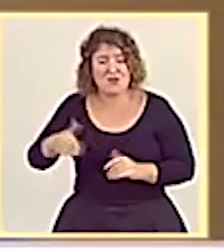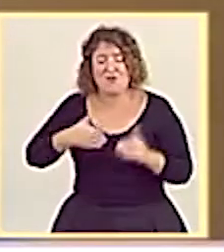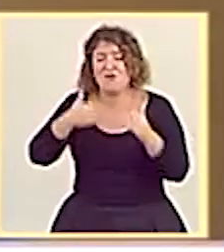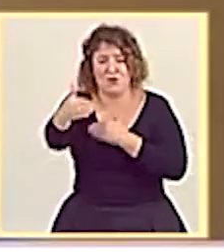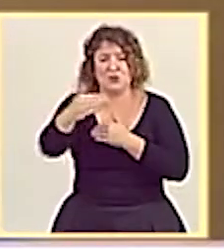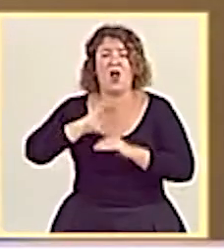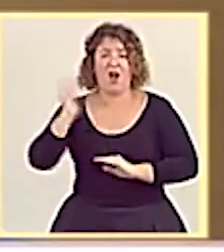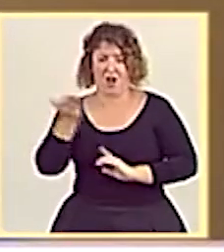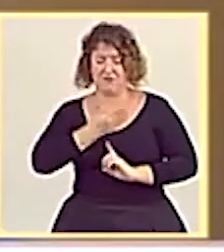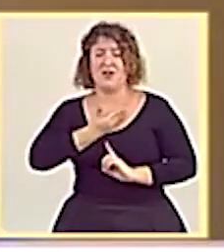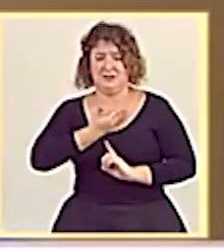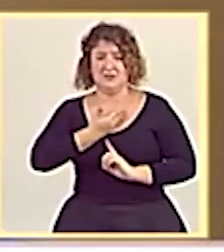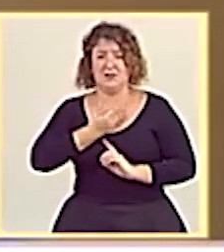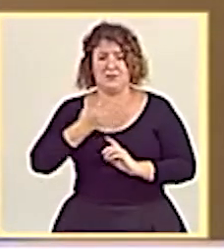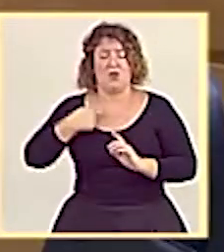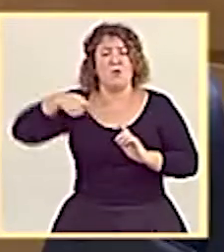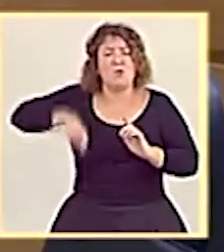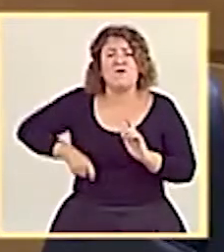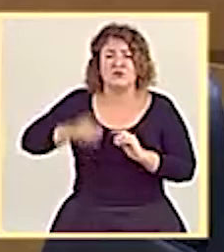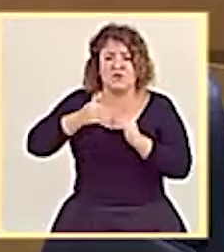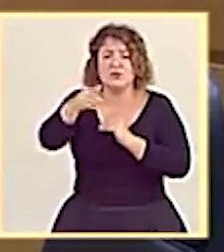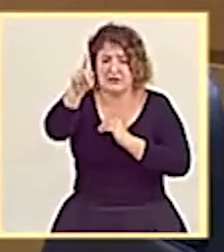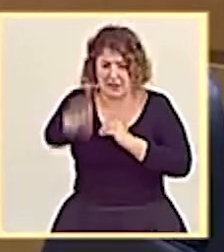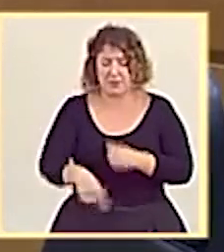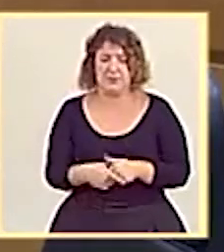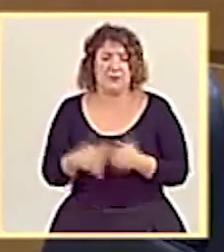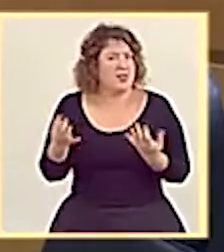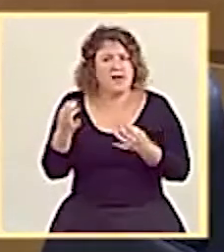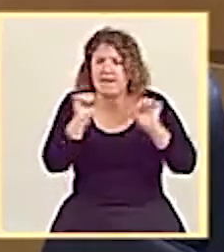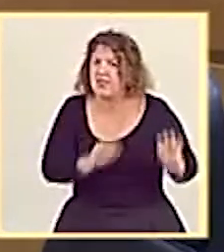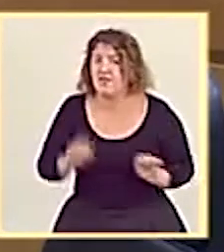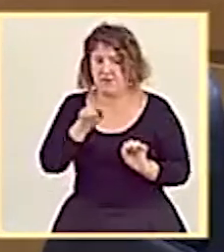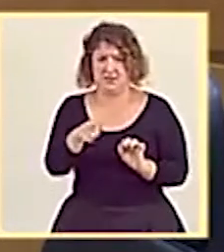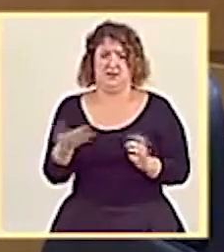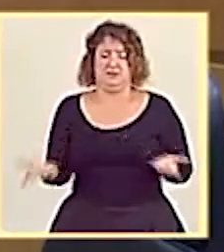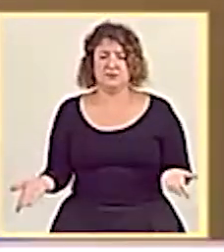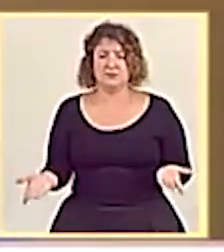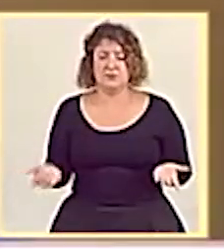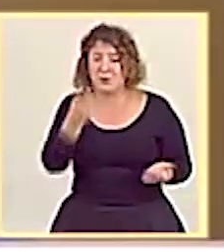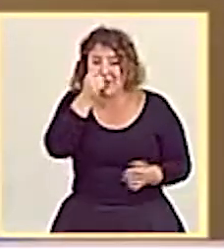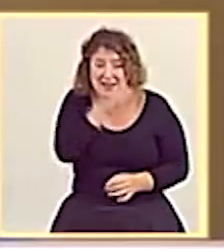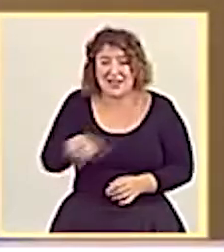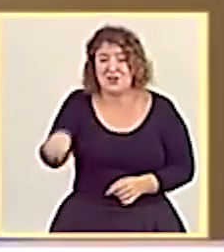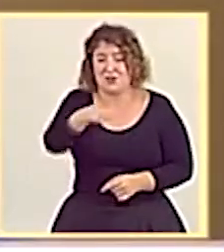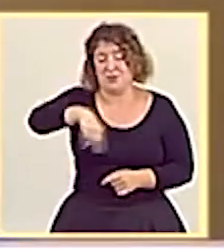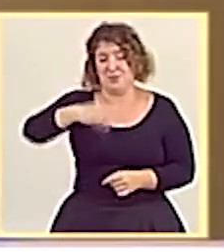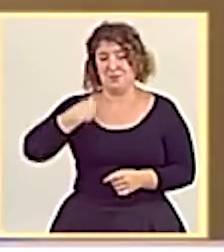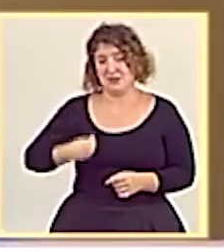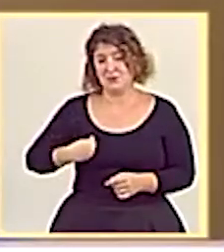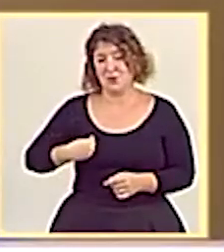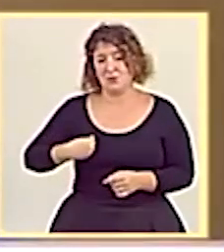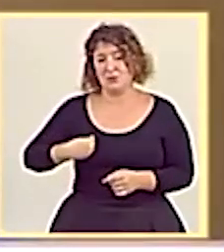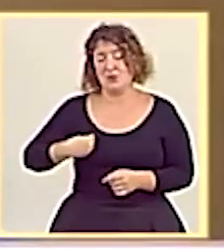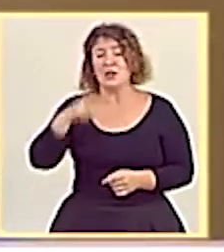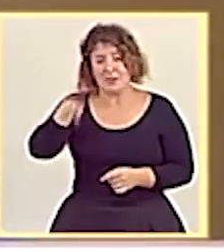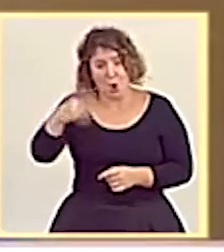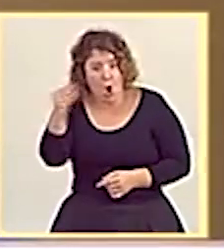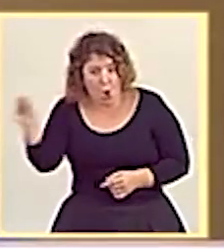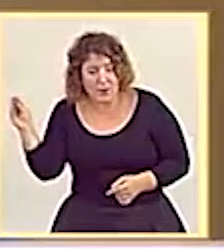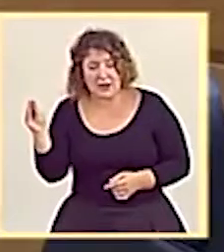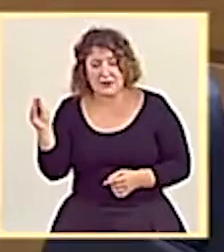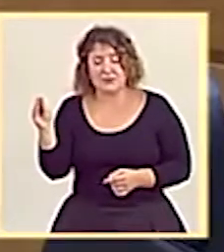¿No merece esto una defensa? Pues mire, señor Ruz, estos niños y estos jóvenes